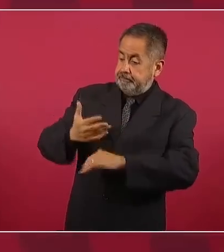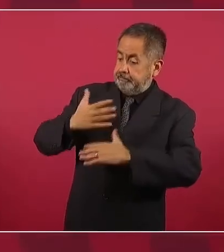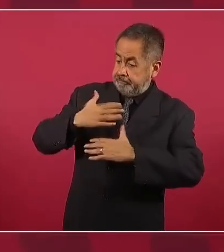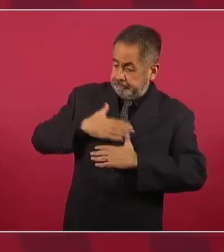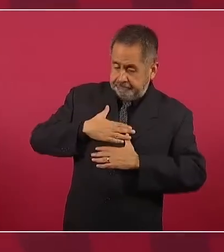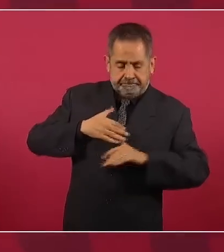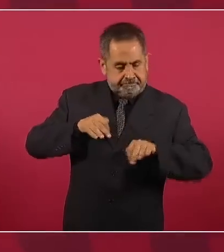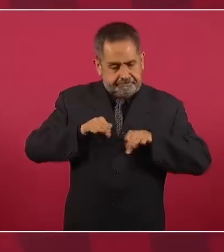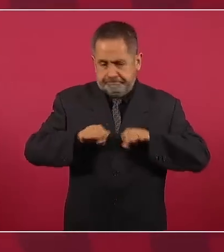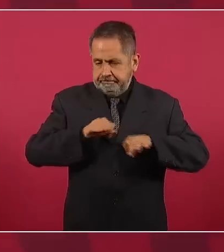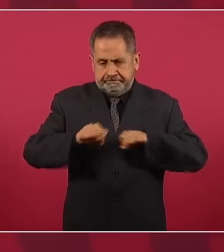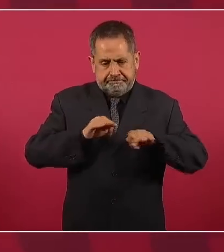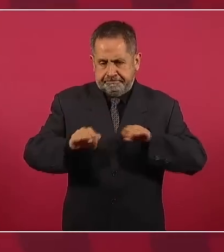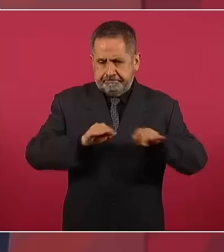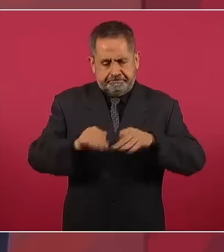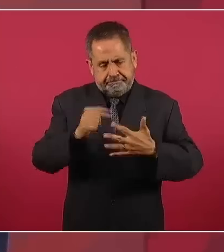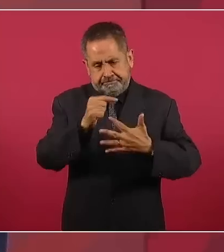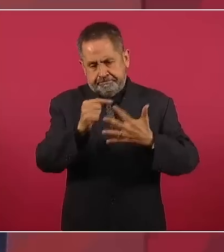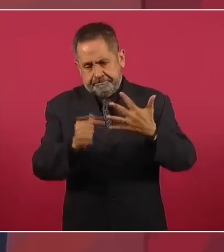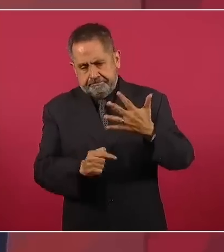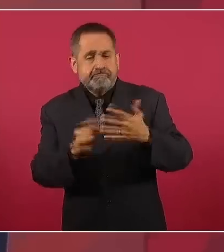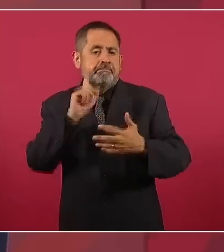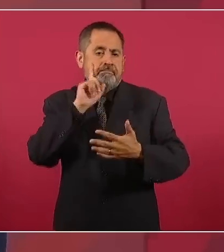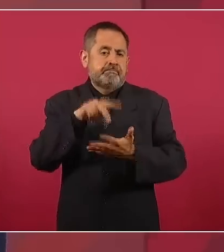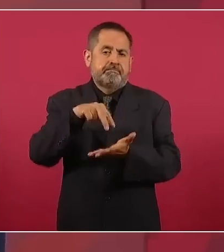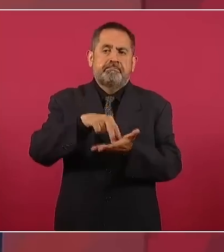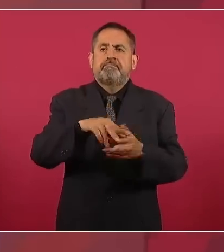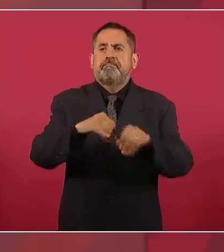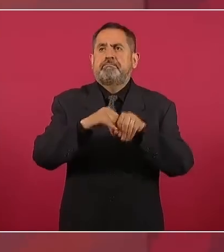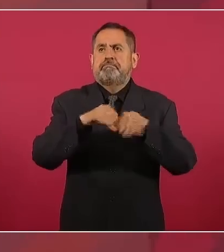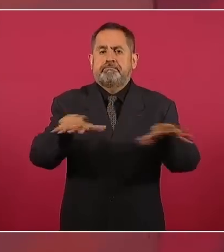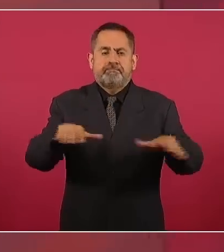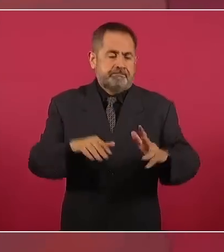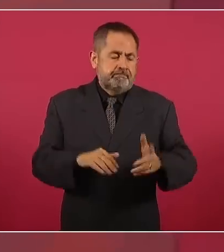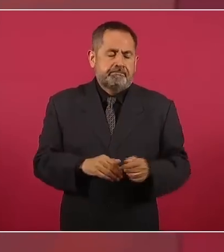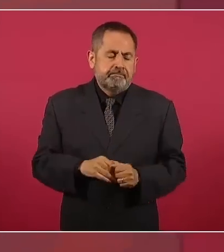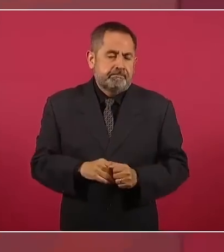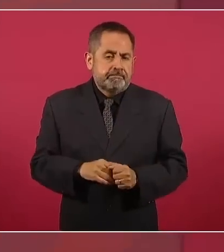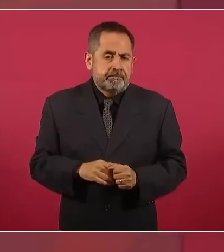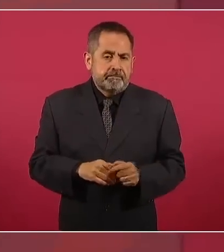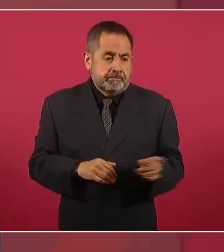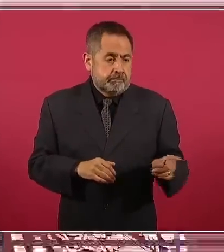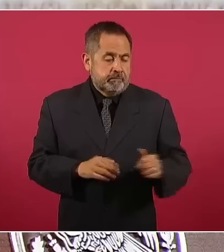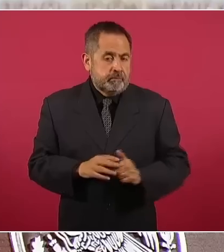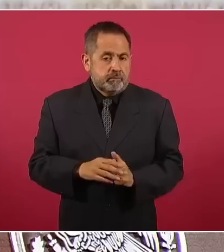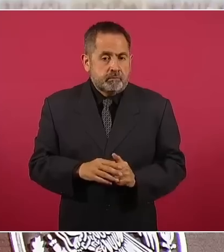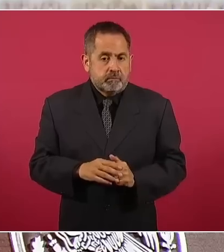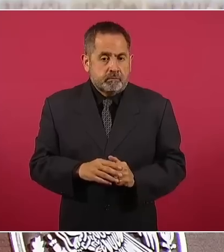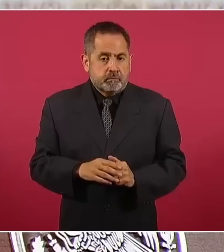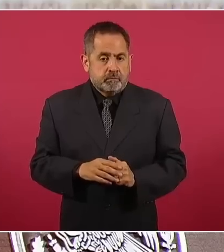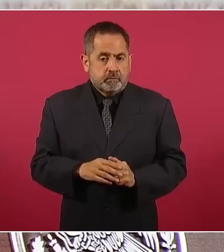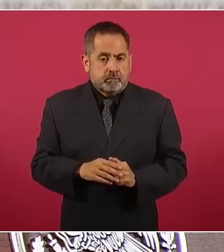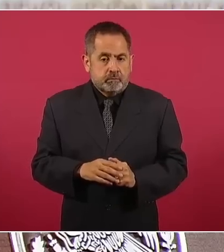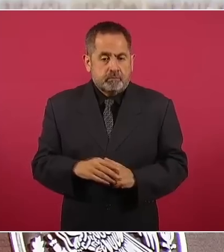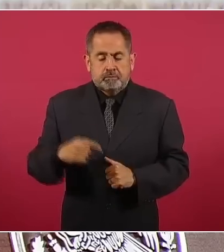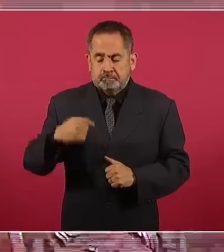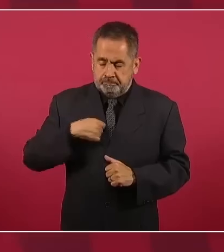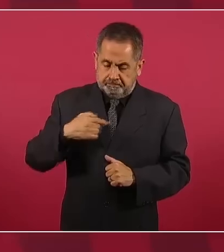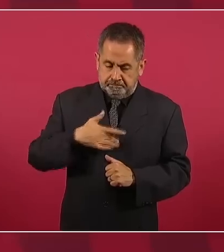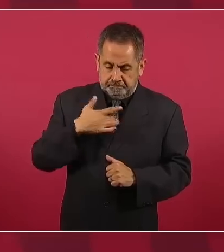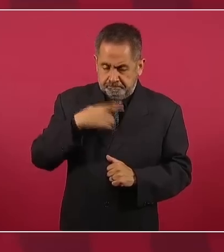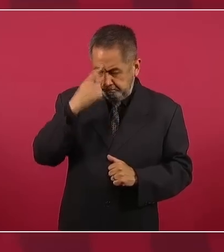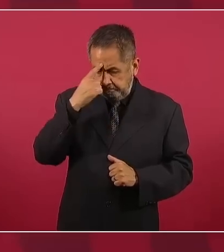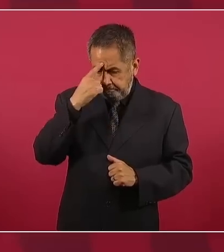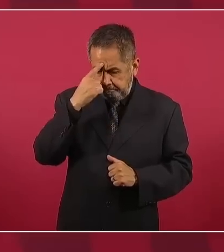Educación la maestra Delfina. Yo sostengo